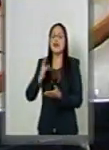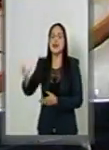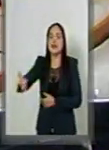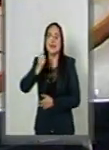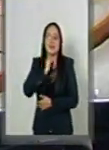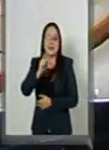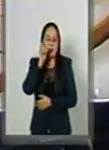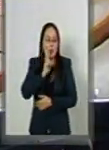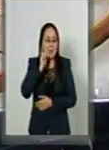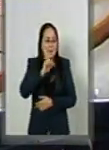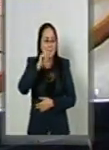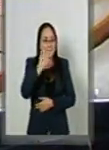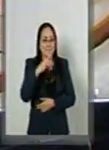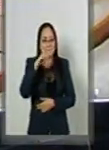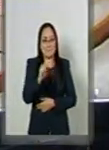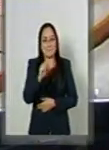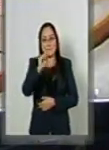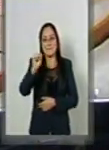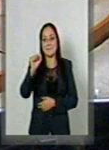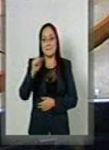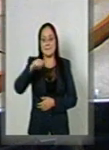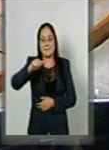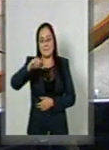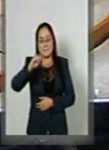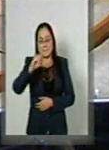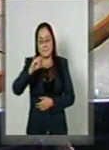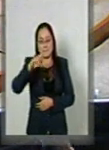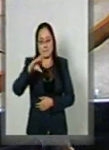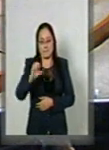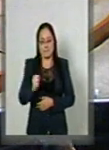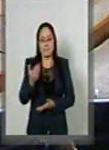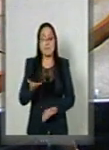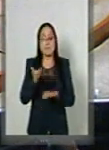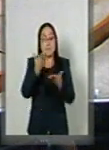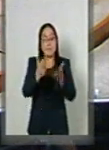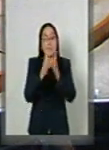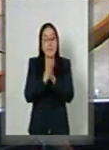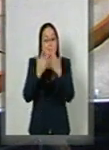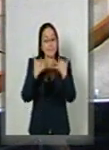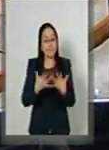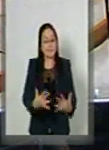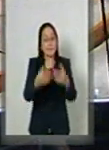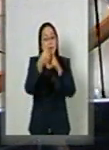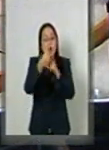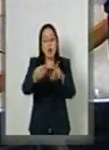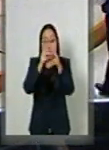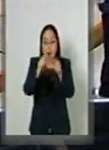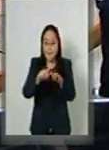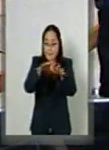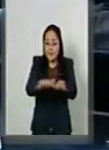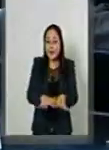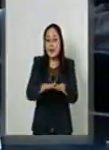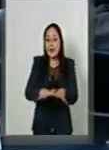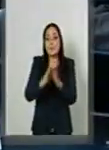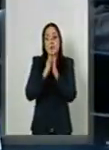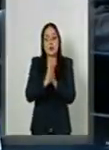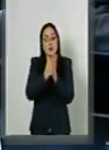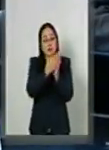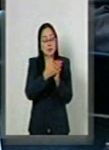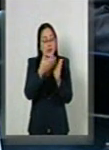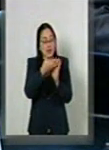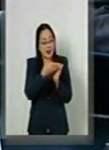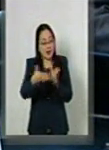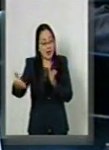senadora Laida Sanzores. Suplico a la Asamblea, guardemos el mayor orden posible para continuar con la